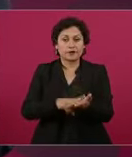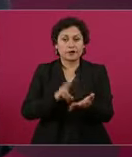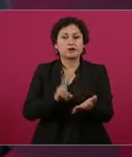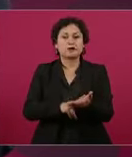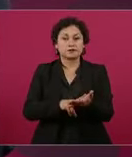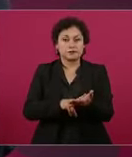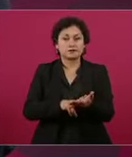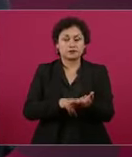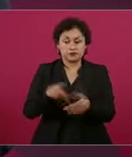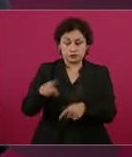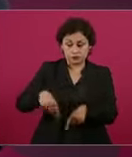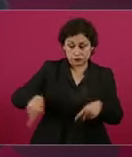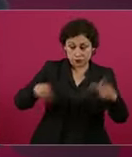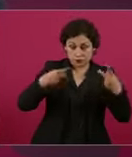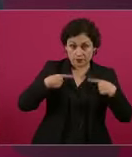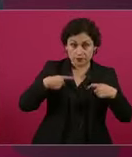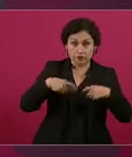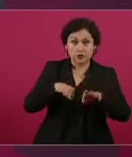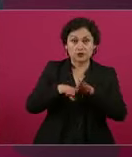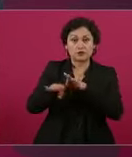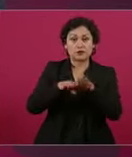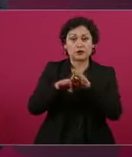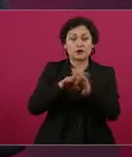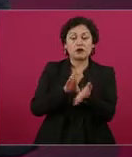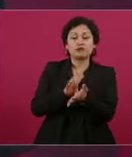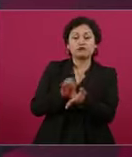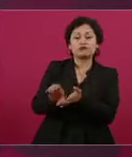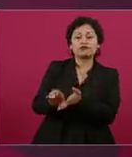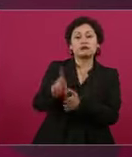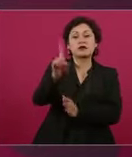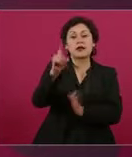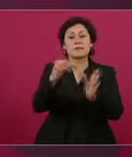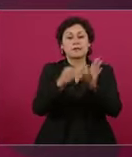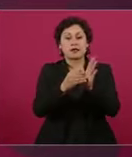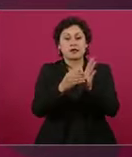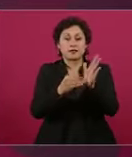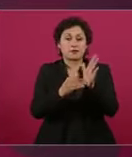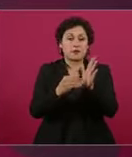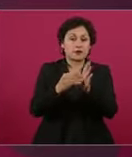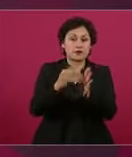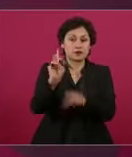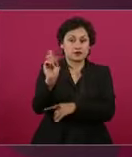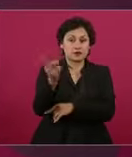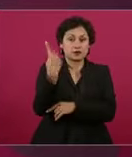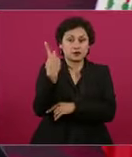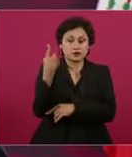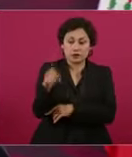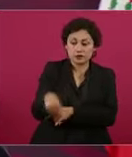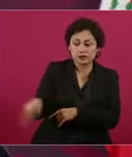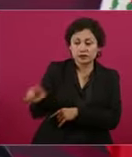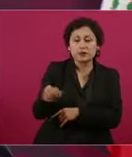alrededor de mil millones de pesos, son seis mil trabajadores